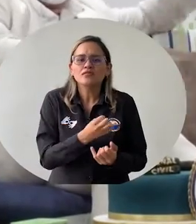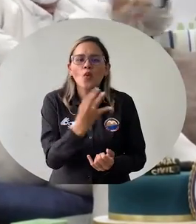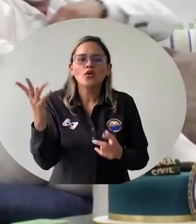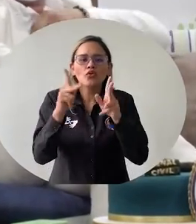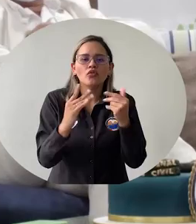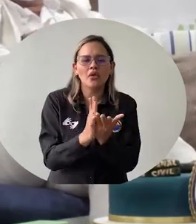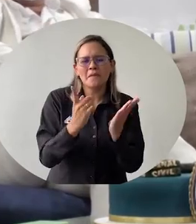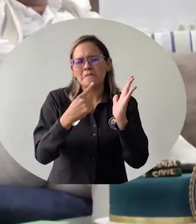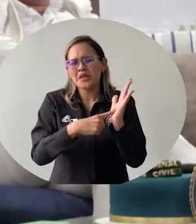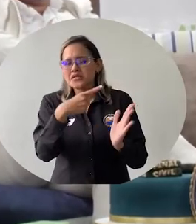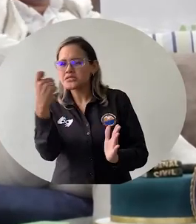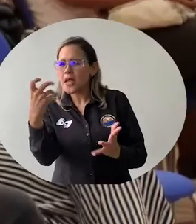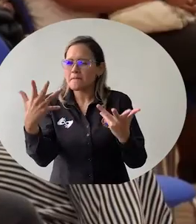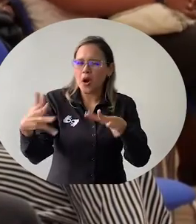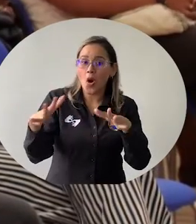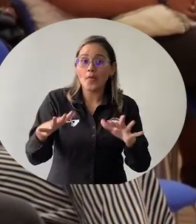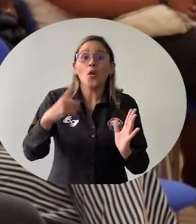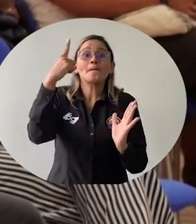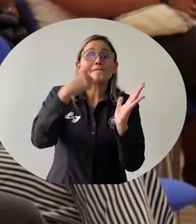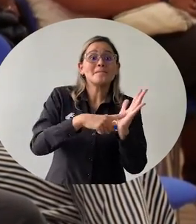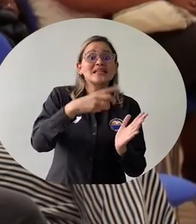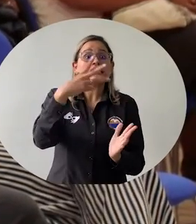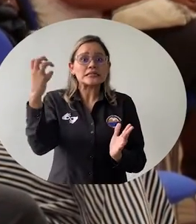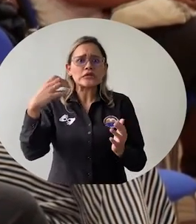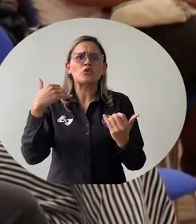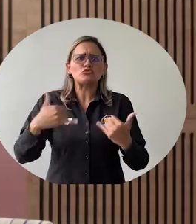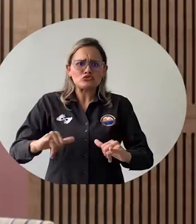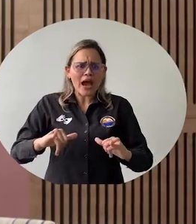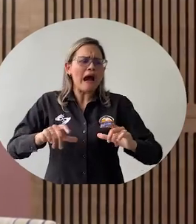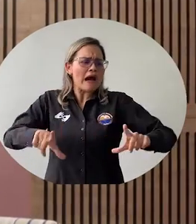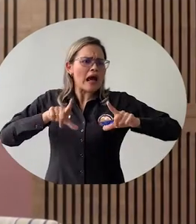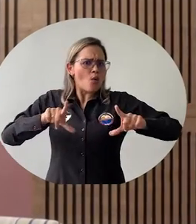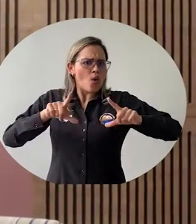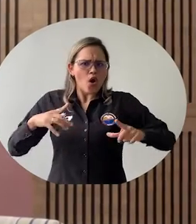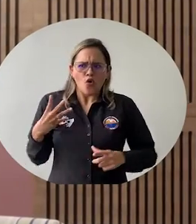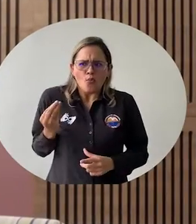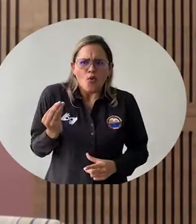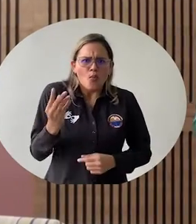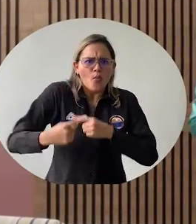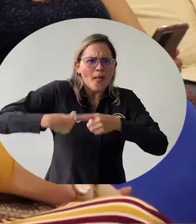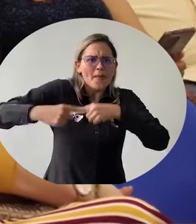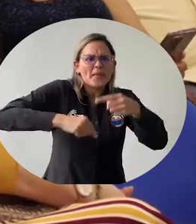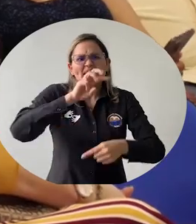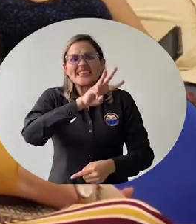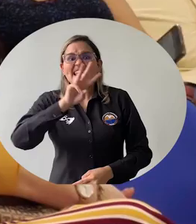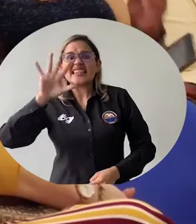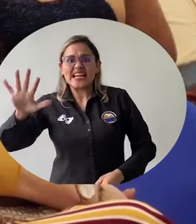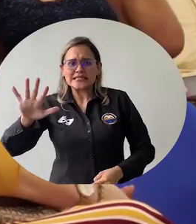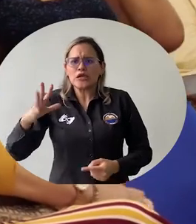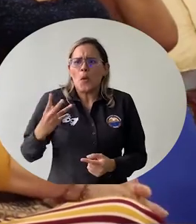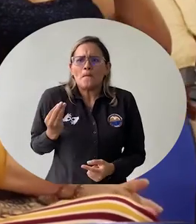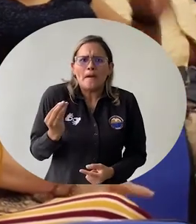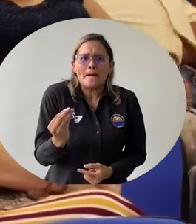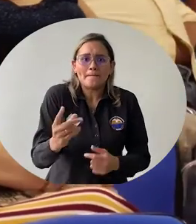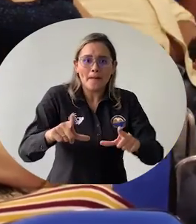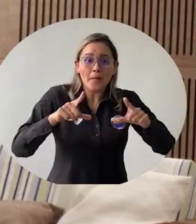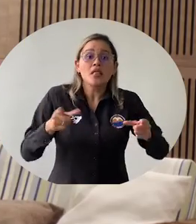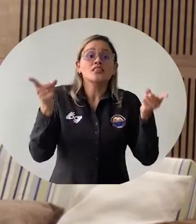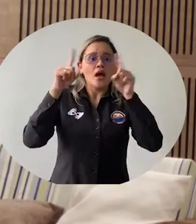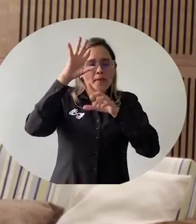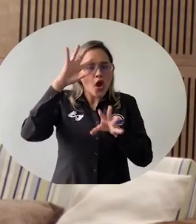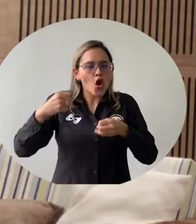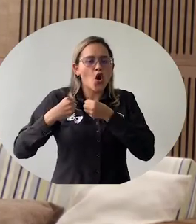de 1.100 estudiantes y aproximadamente 1.300 graduados a lo largo de 35 cohortes. Además, ha logrado convenios con